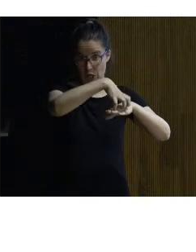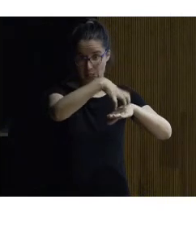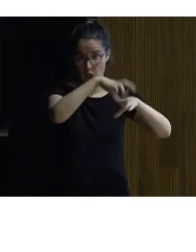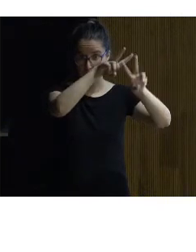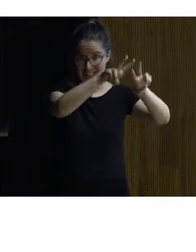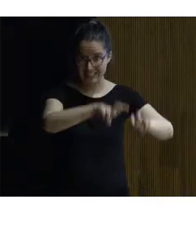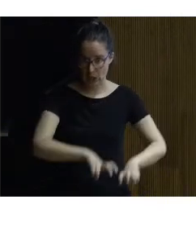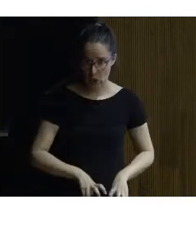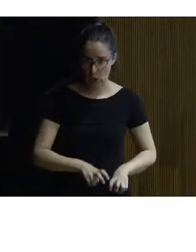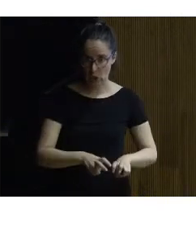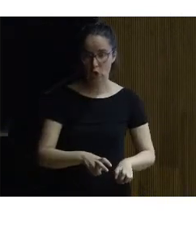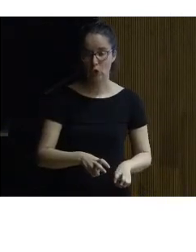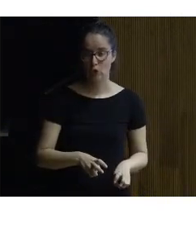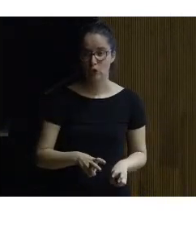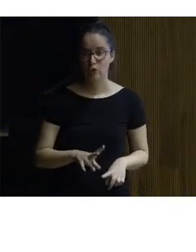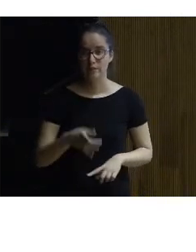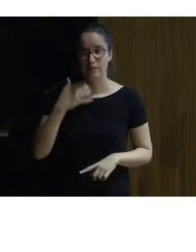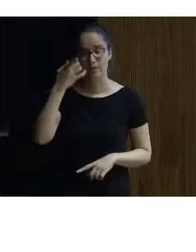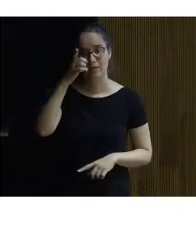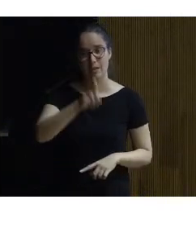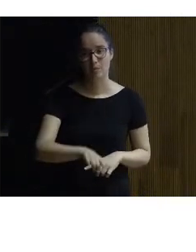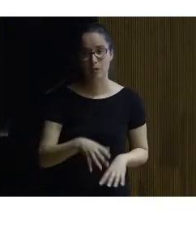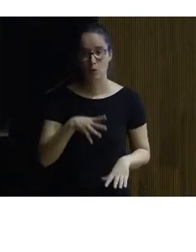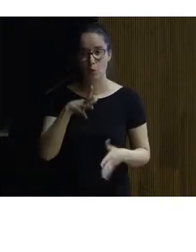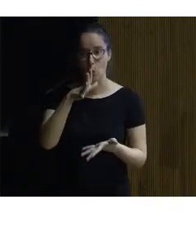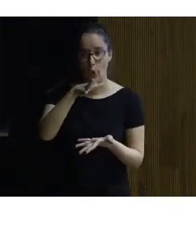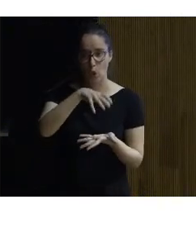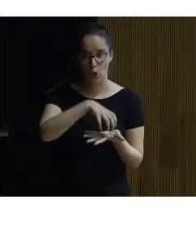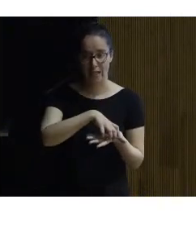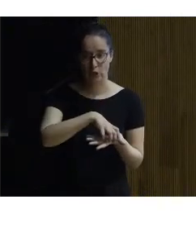investigación y también un centro de